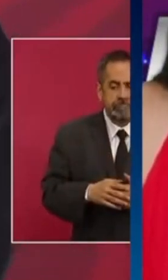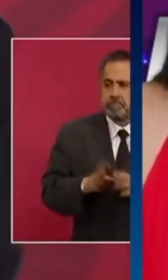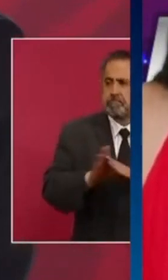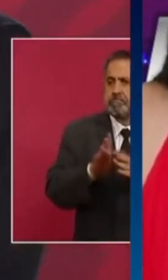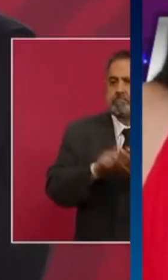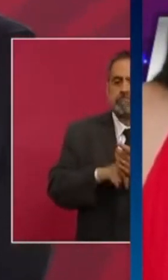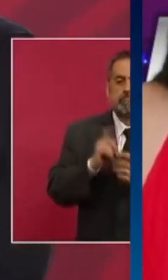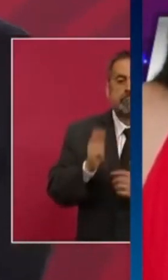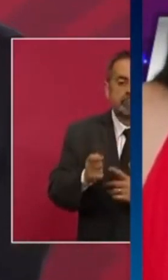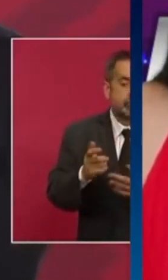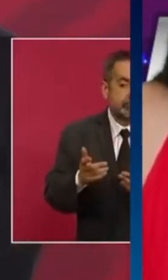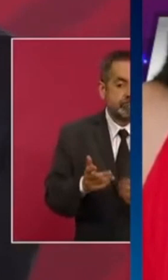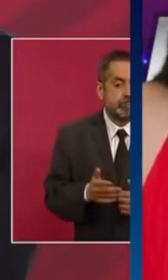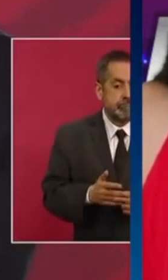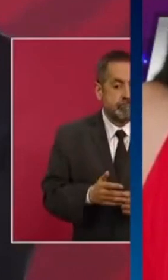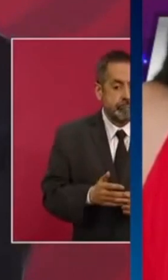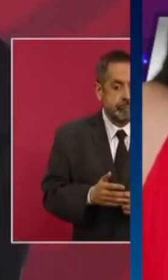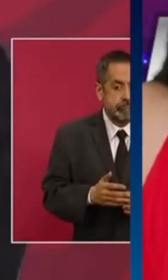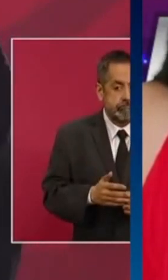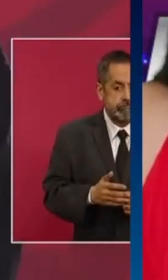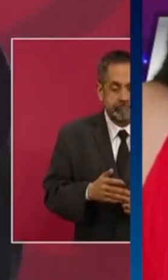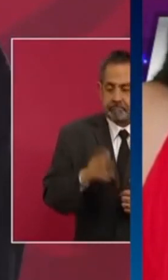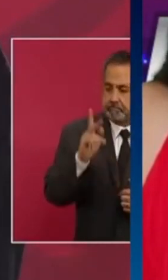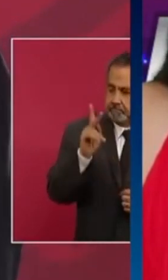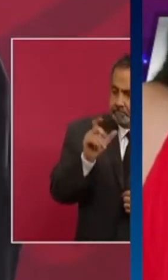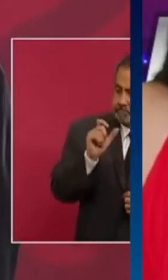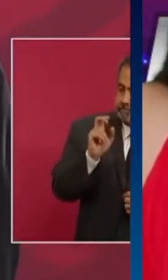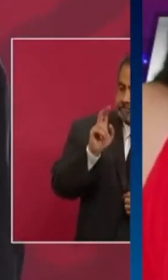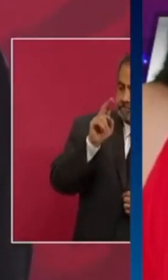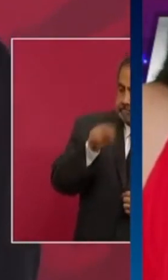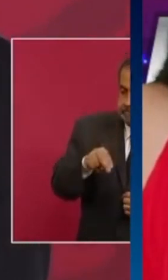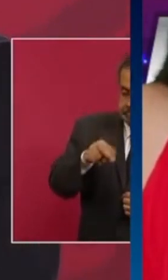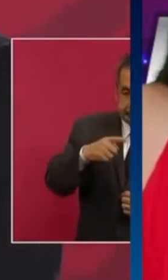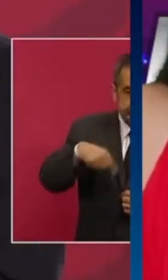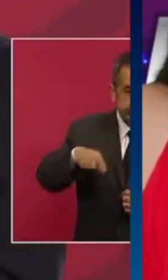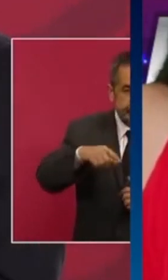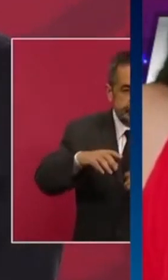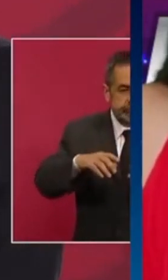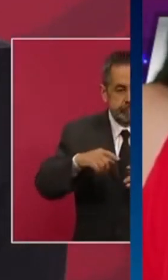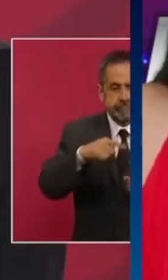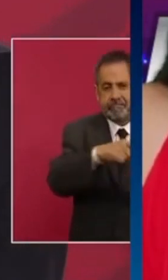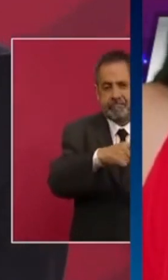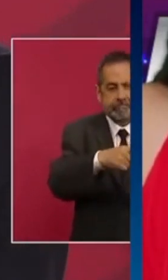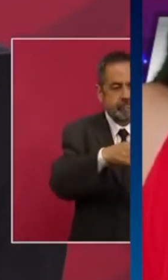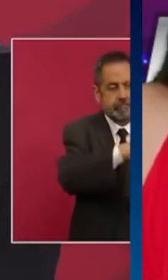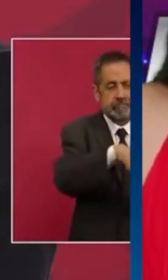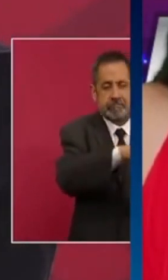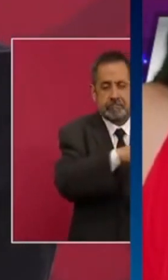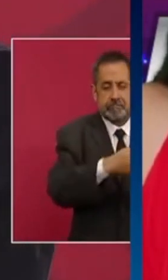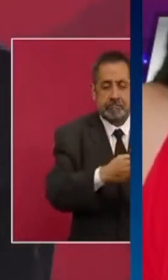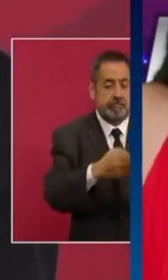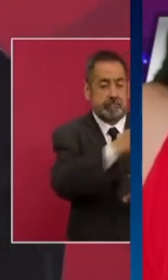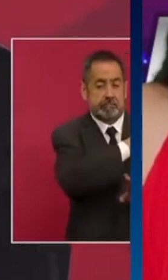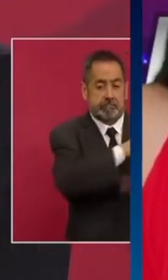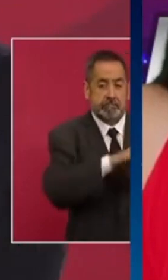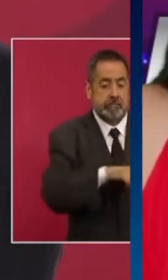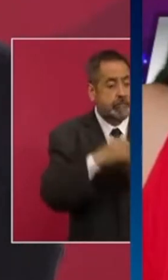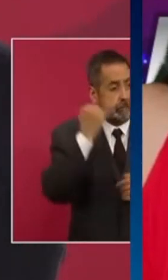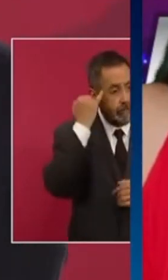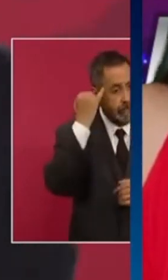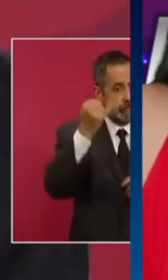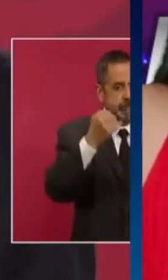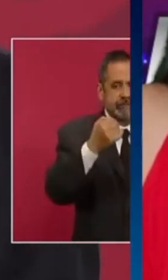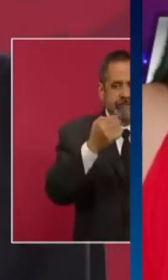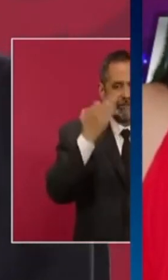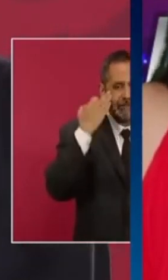a la estrategia que se inició en el periodo neoliberal para